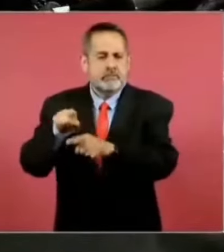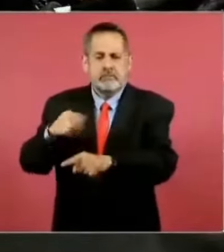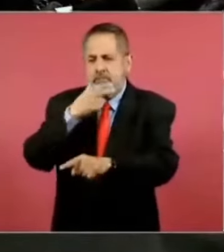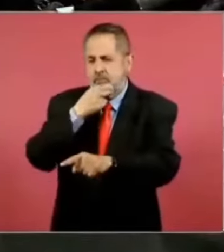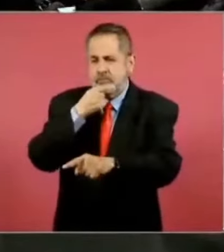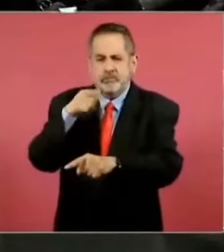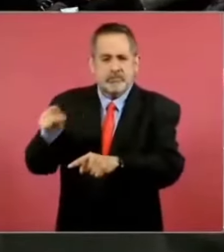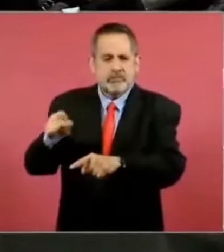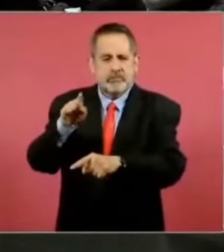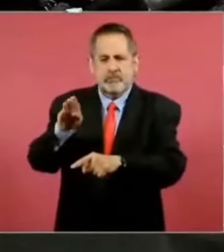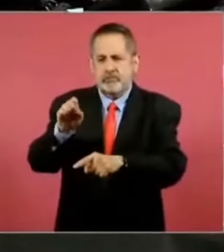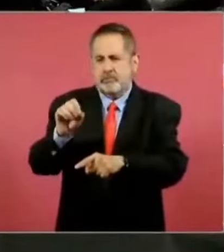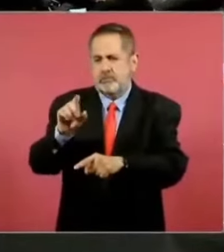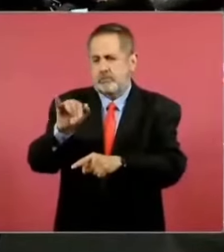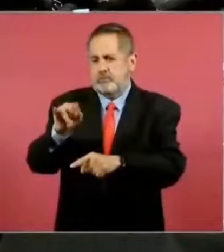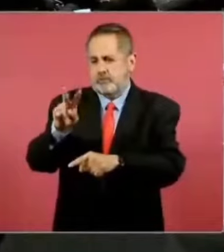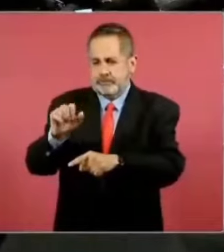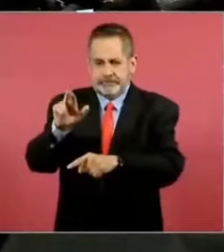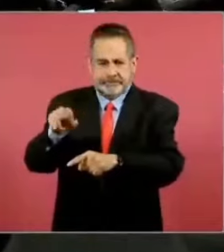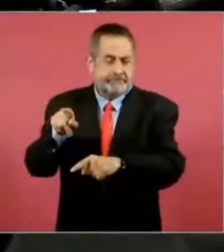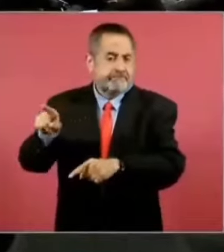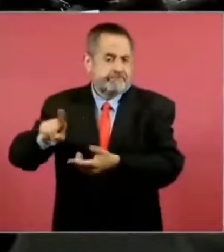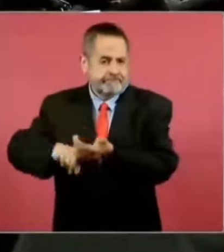Bolívar, ya Bolívar enfermo,